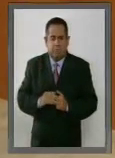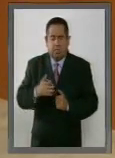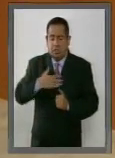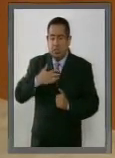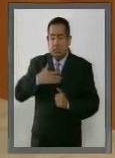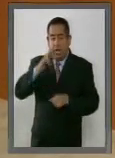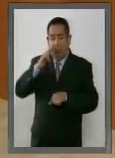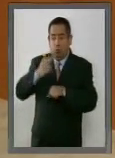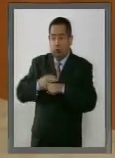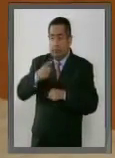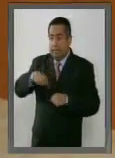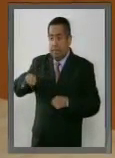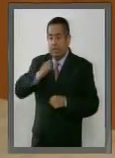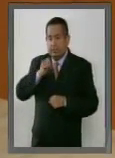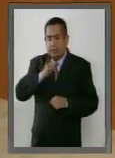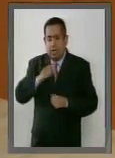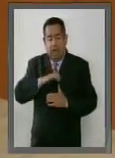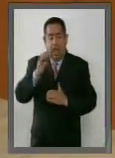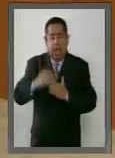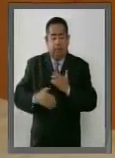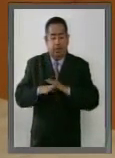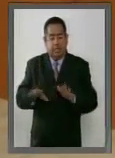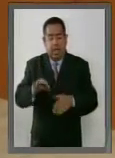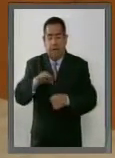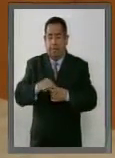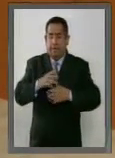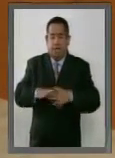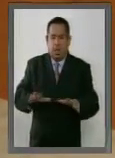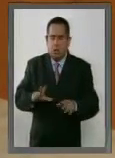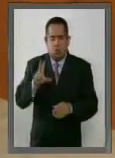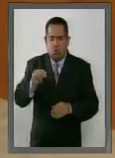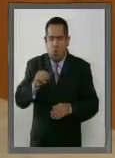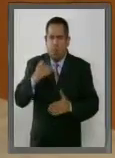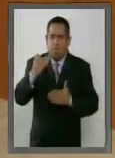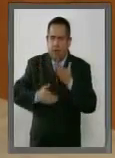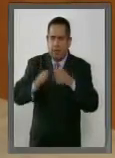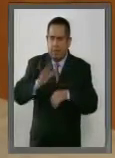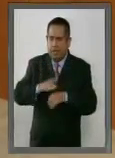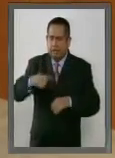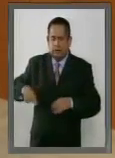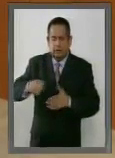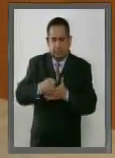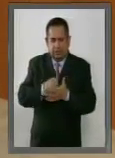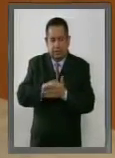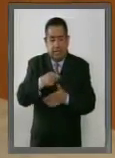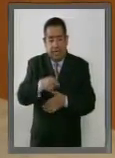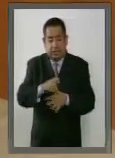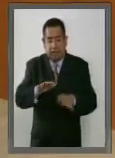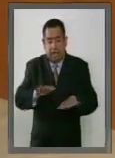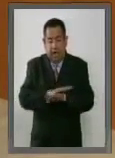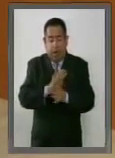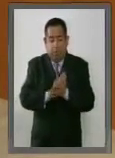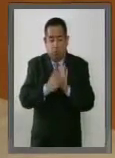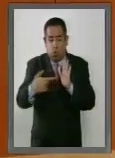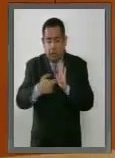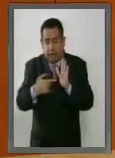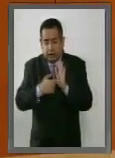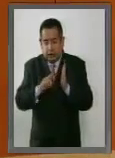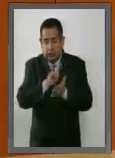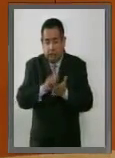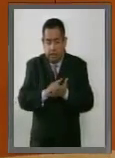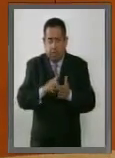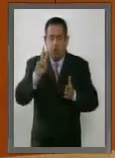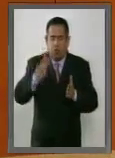responsabilidad no se agota aquí, está en nosotros que estas transformaciones legales se